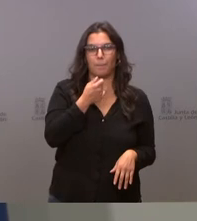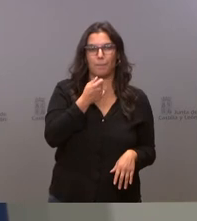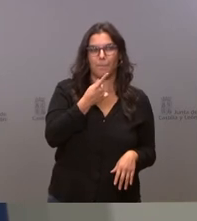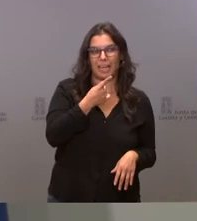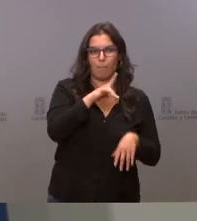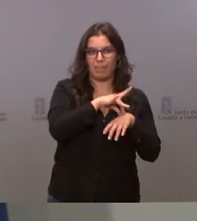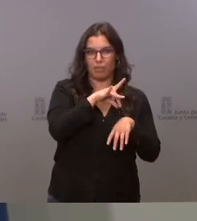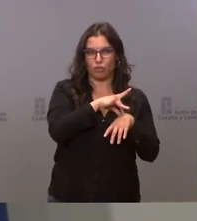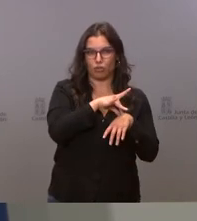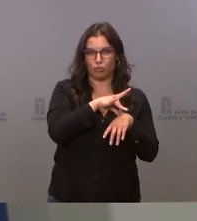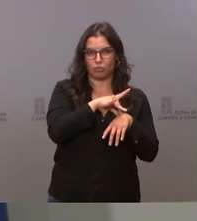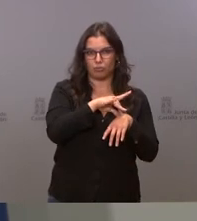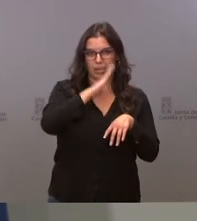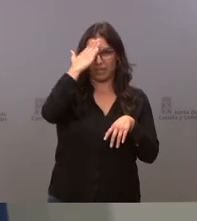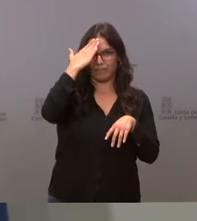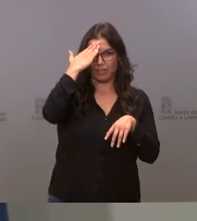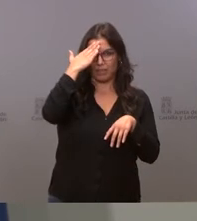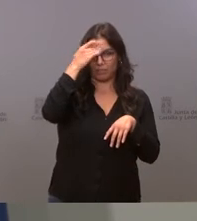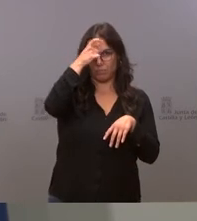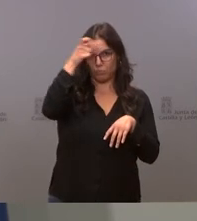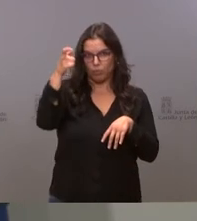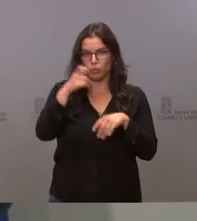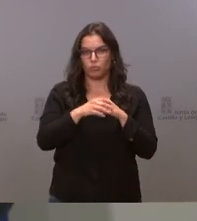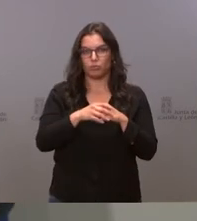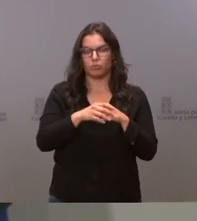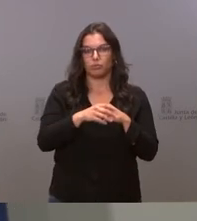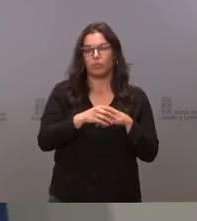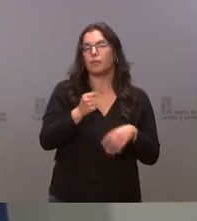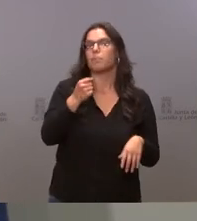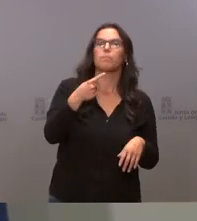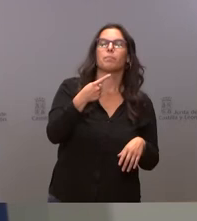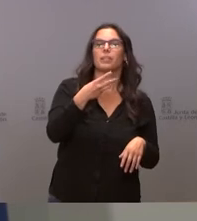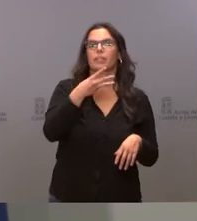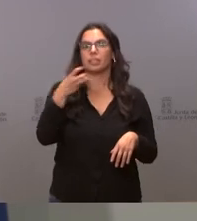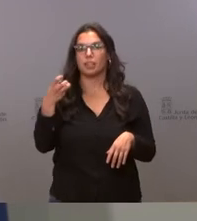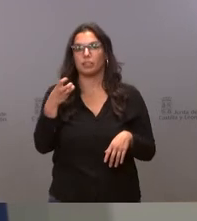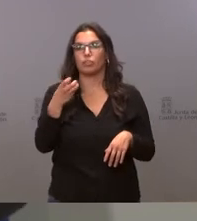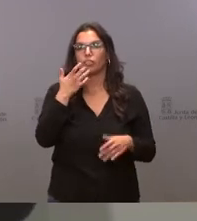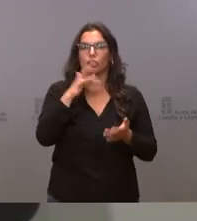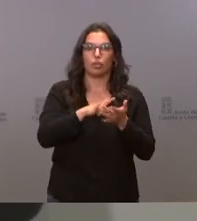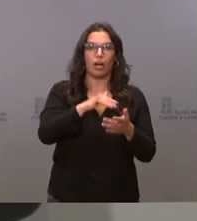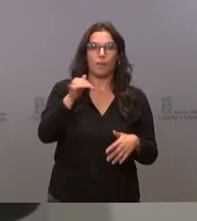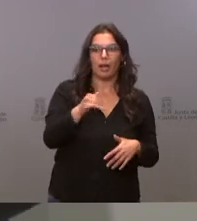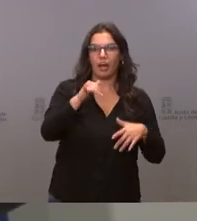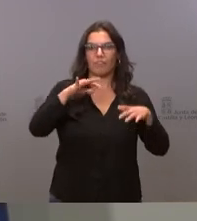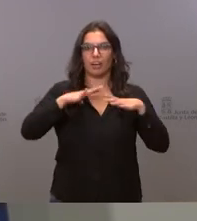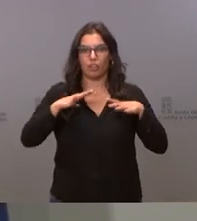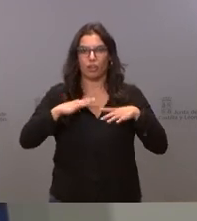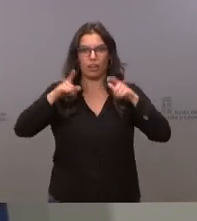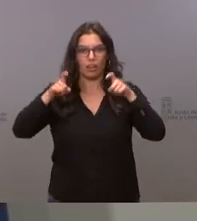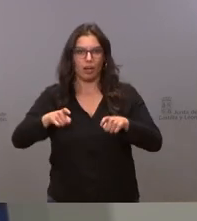médicos de atención primaria rural tenemos mil trescientos que tiene bajas vacaciones salientes de guardias vienen a quedar